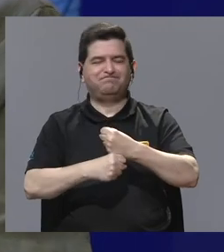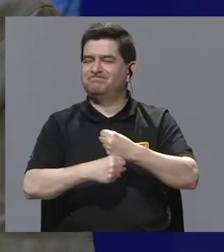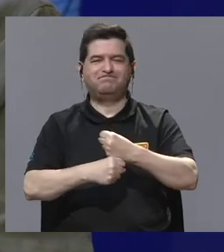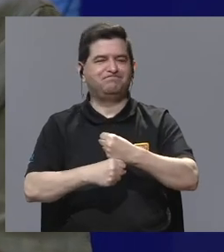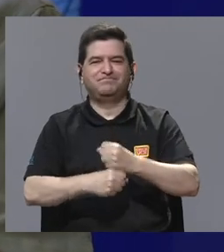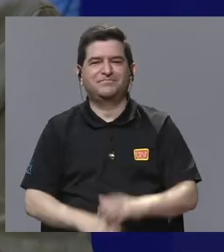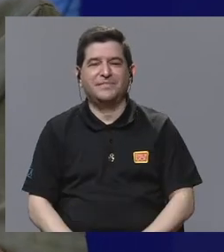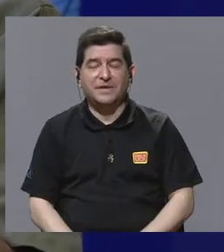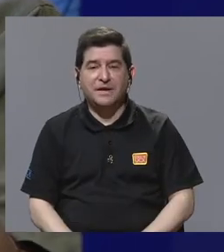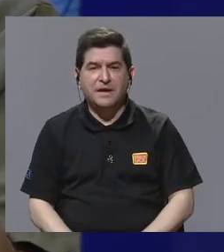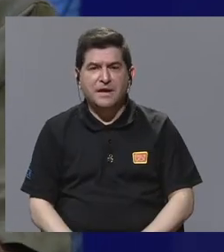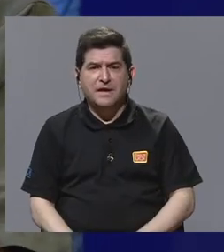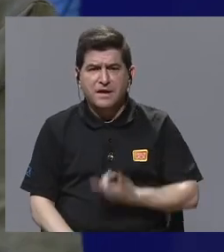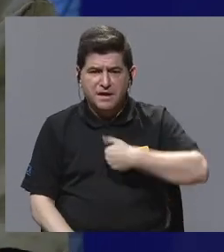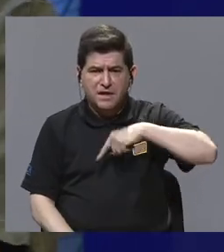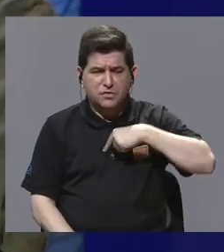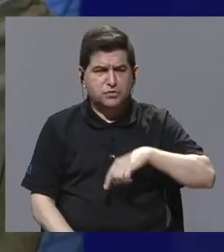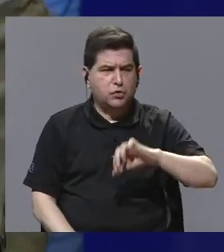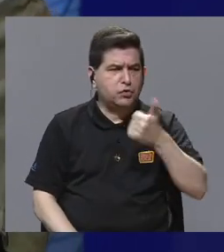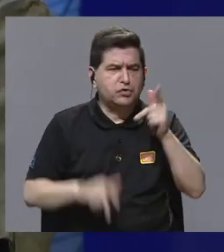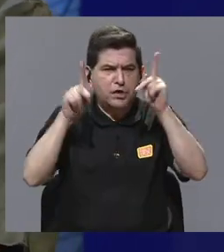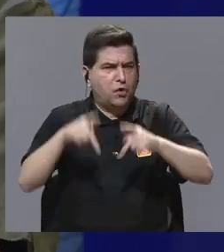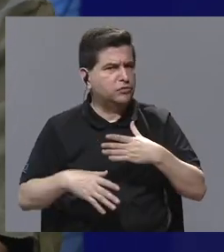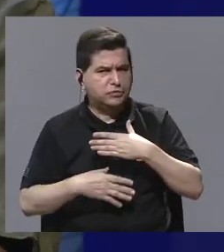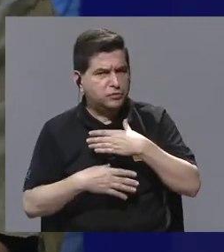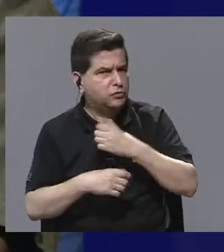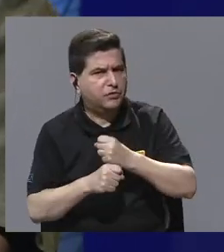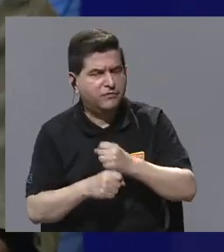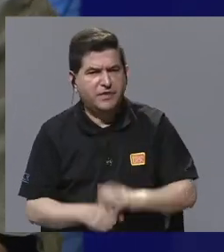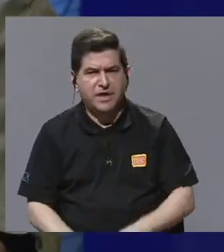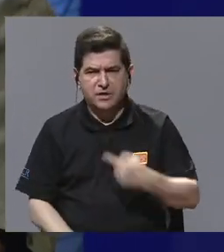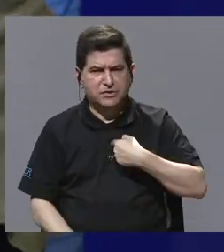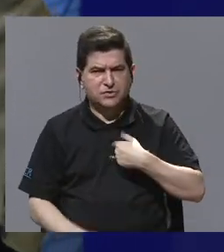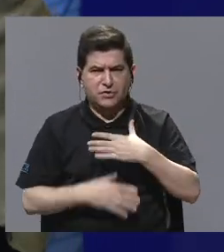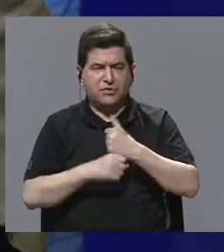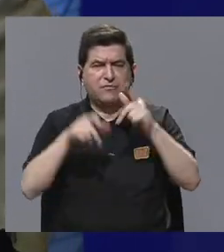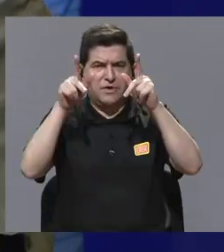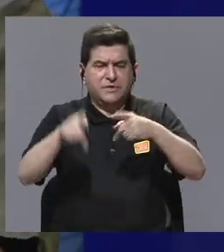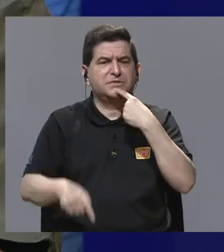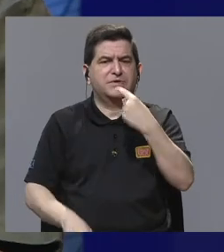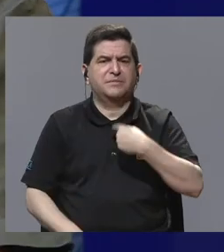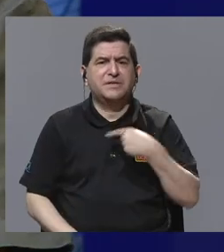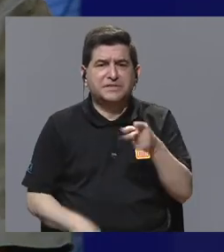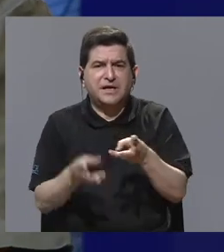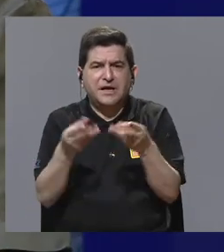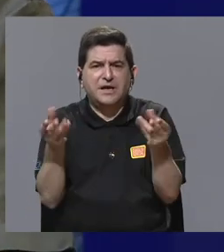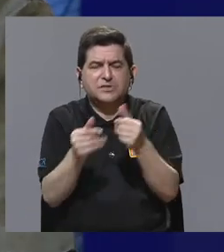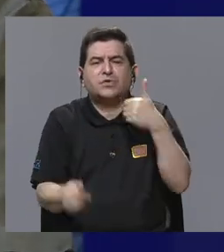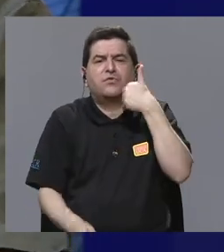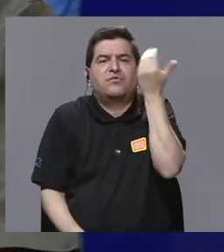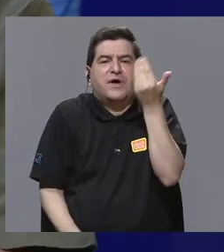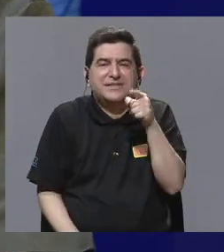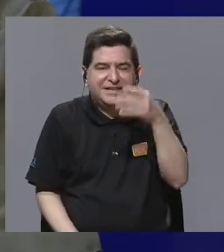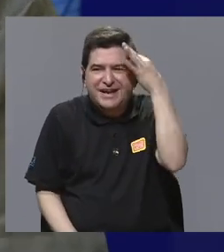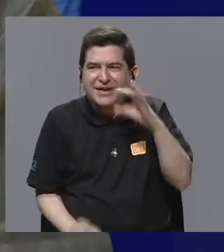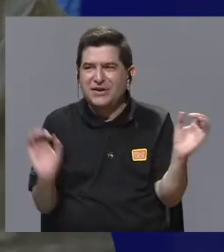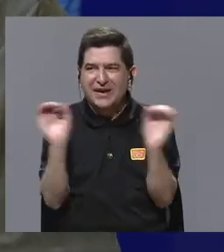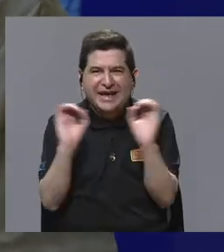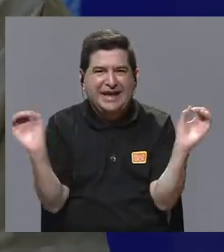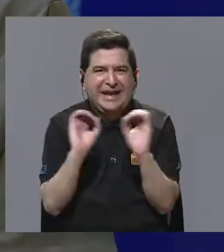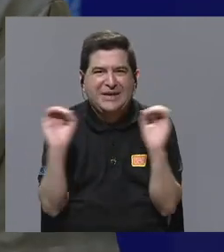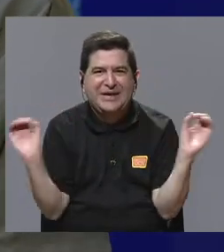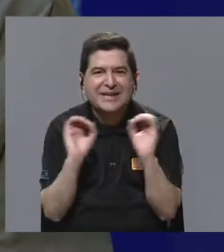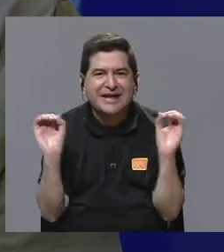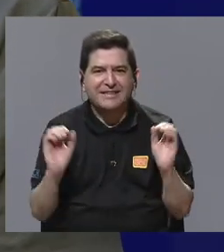mismo tiempo, tenemos que desconfiar más bien de otra gente. Yo siempre digo, yo desconfío más bien de la gente que me dice, esto se resuelve fácil. A ese no le creo absolutamente nada.